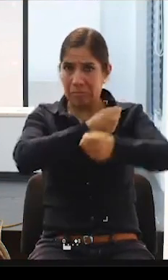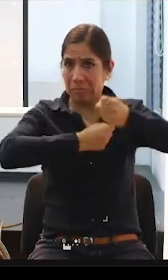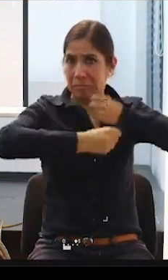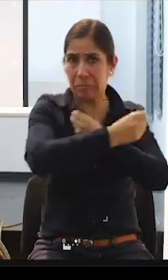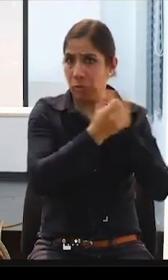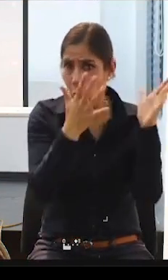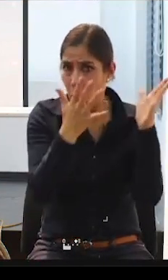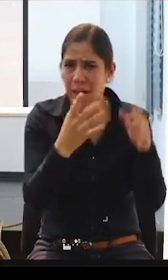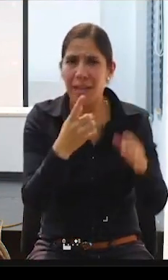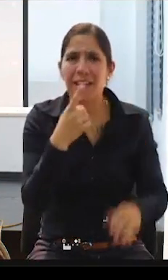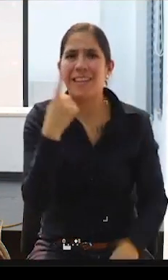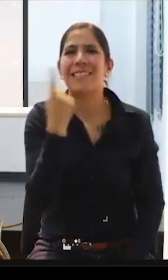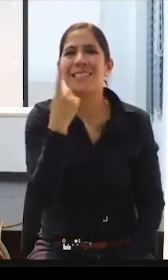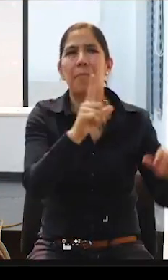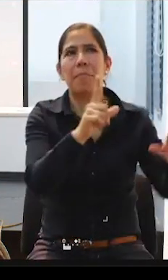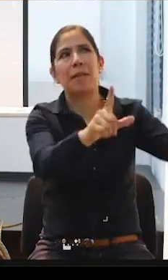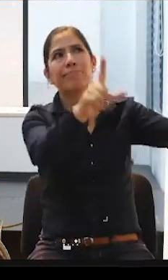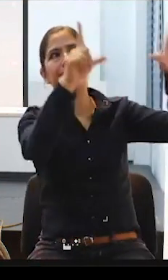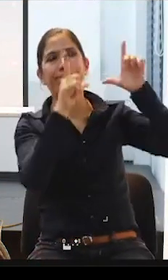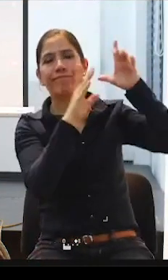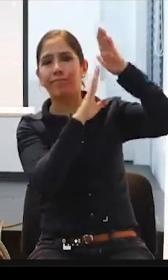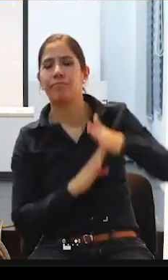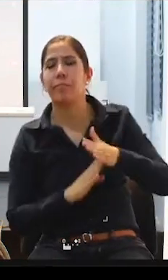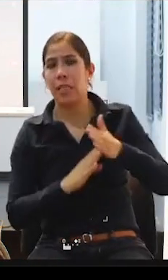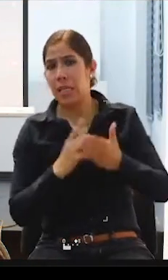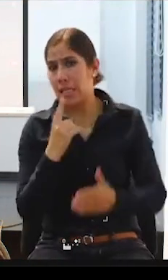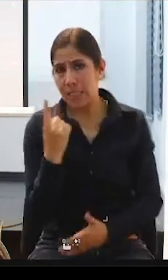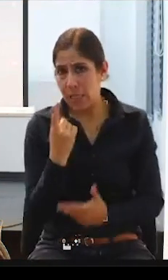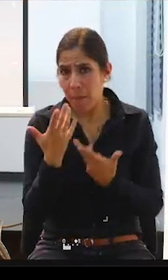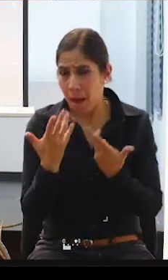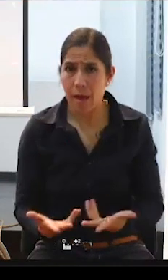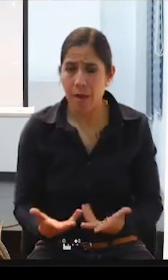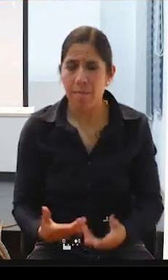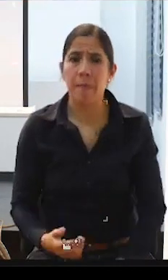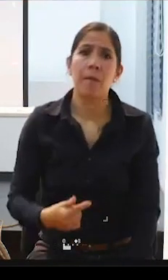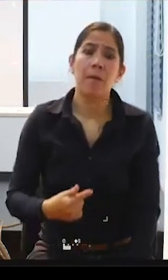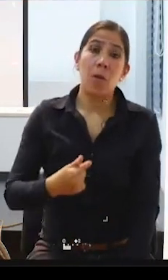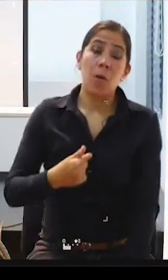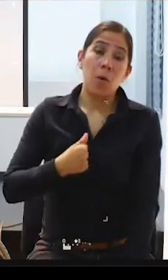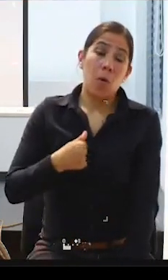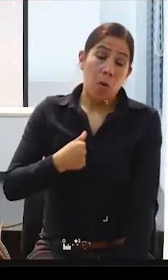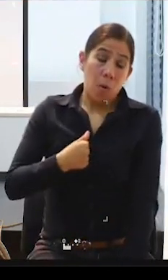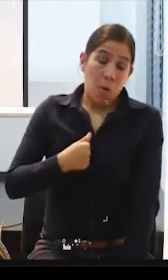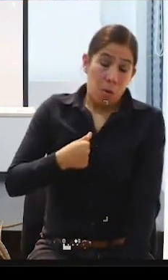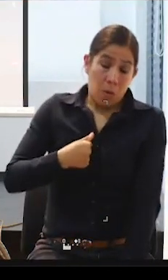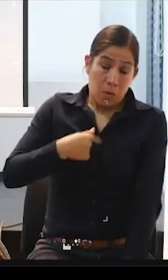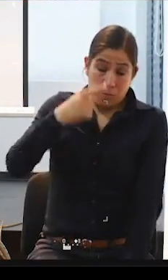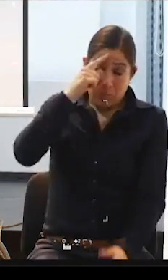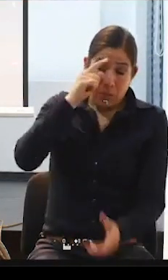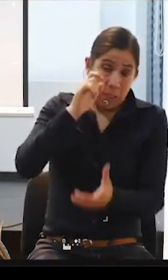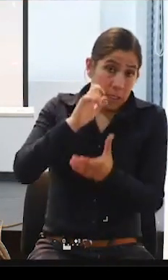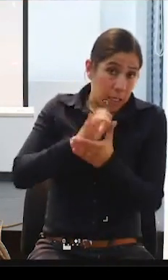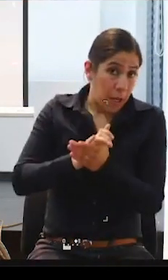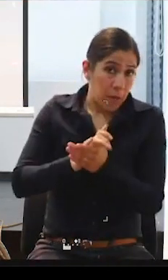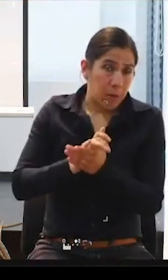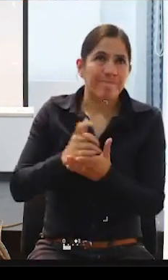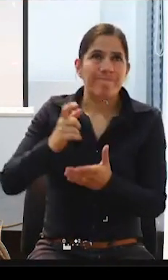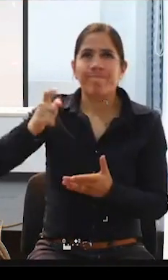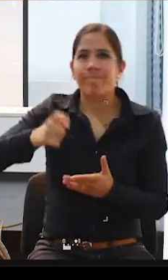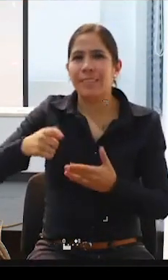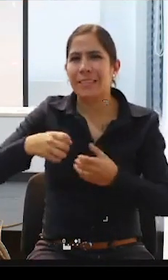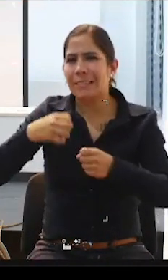es siempre la discriminación a la población en situación de discapacidad y creo que lo que hay que hacer es un trabajo muy fuerte,